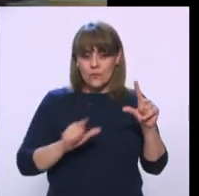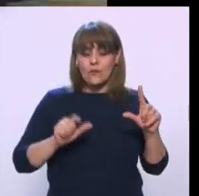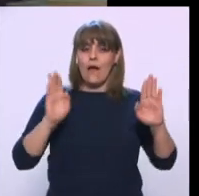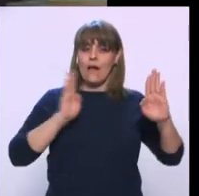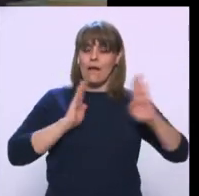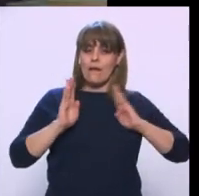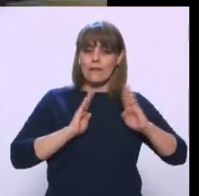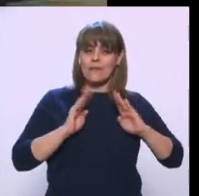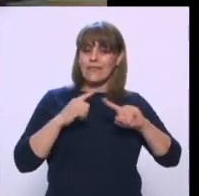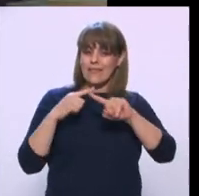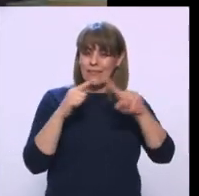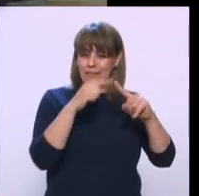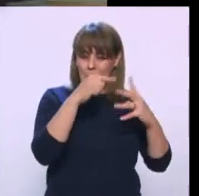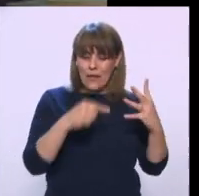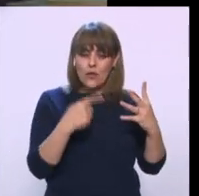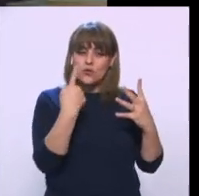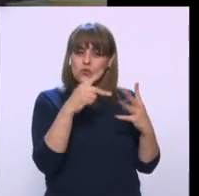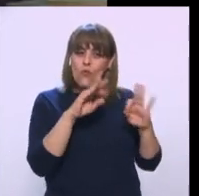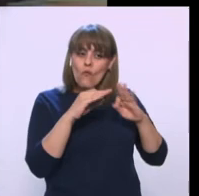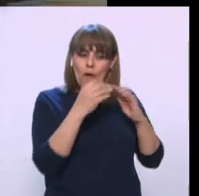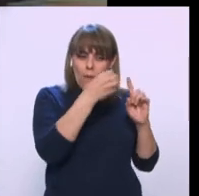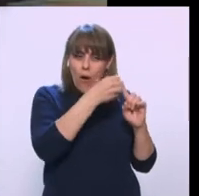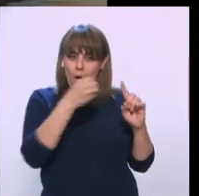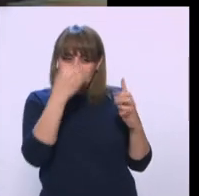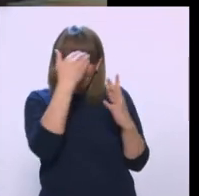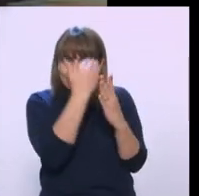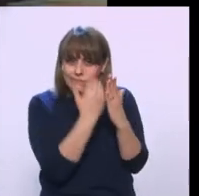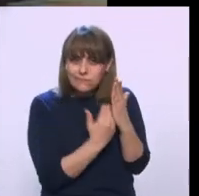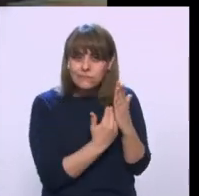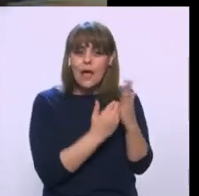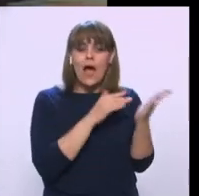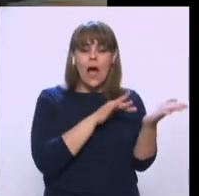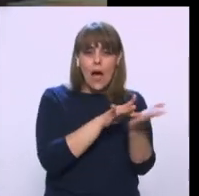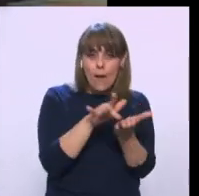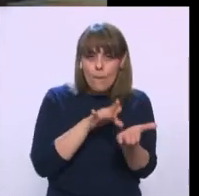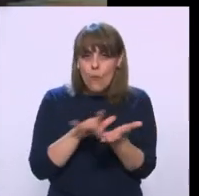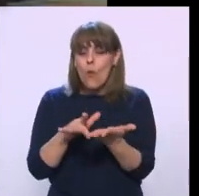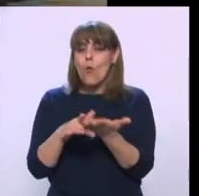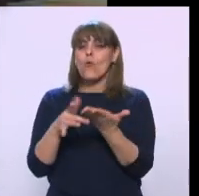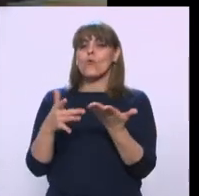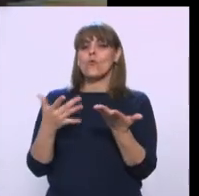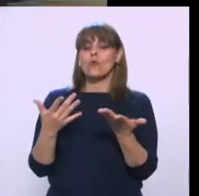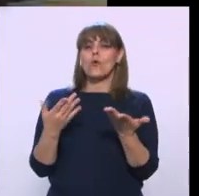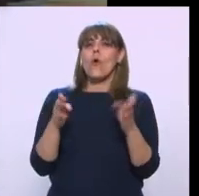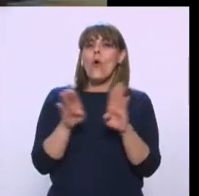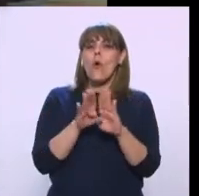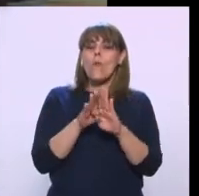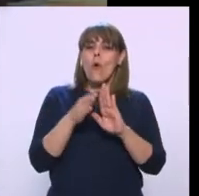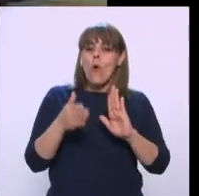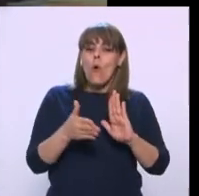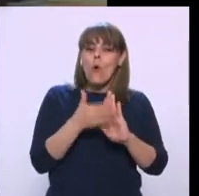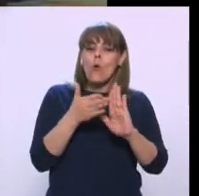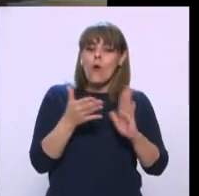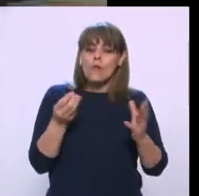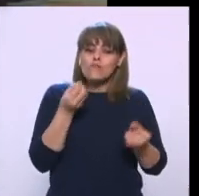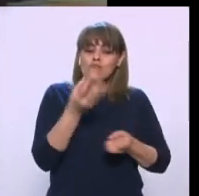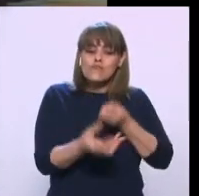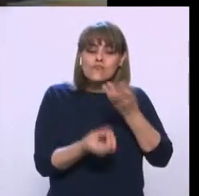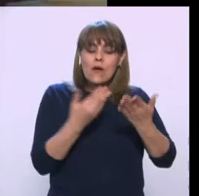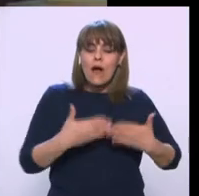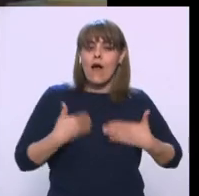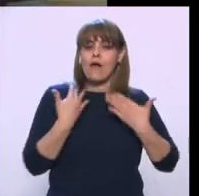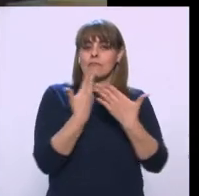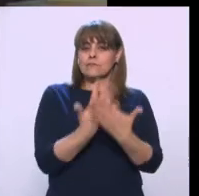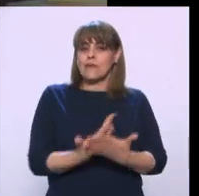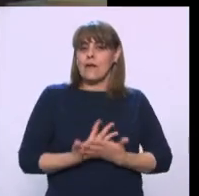ha habido una estrategia de generar apoyos, recursos, como yo digo, de construir la esperanza para muchas